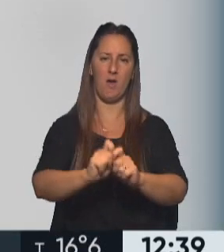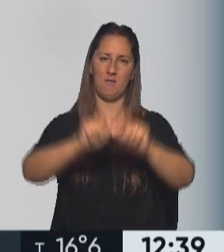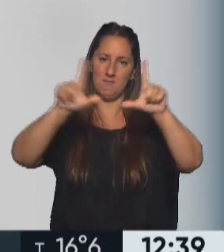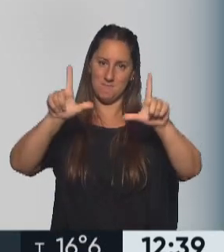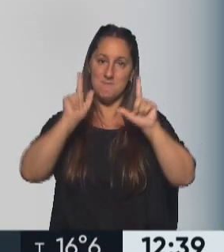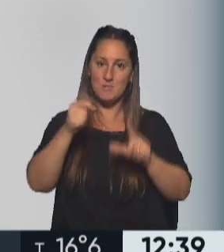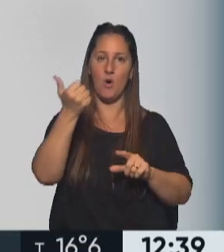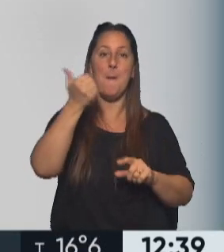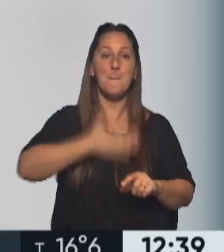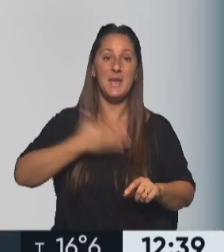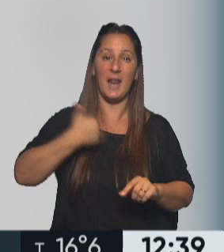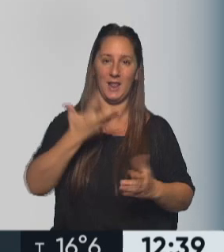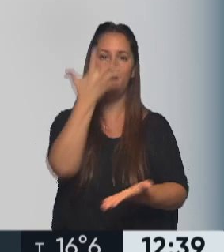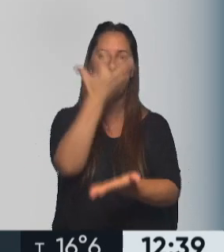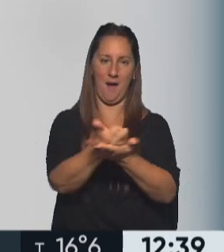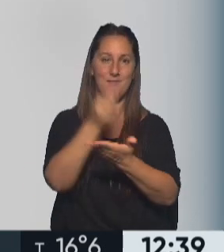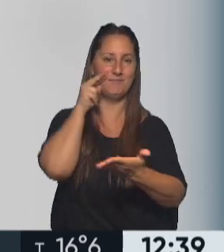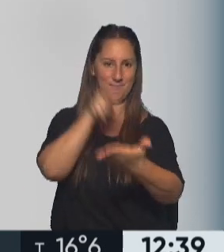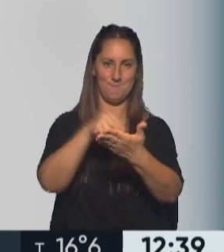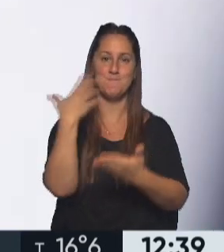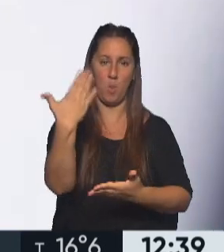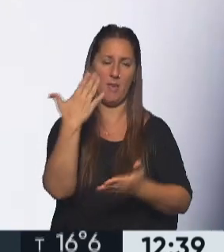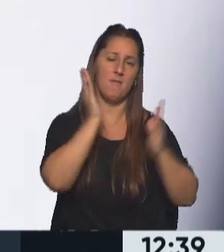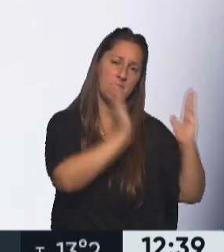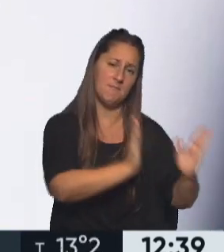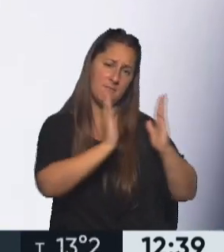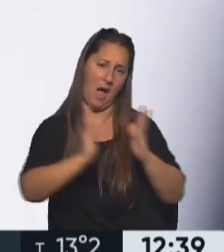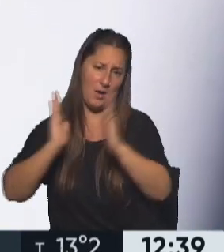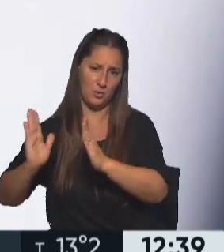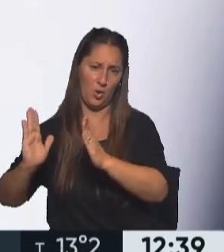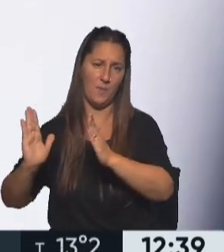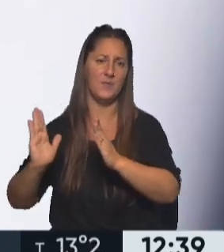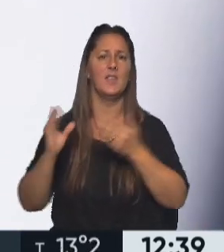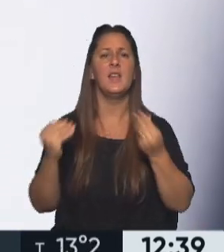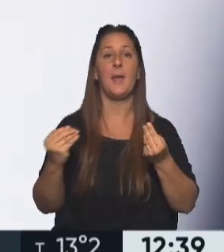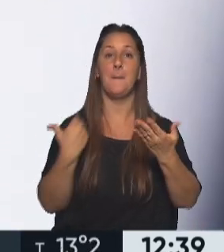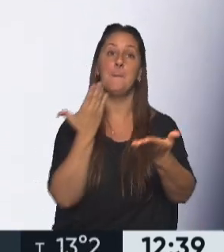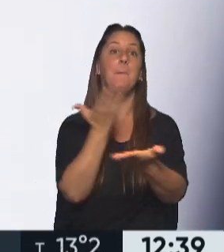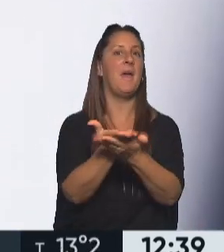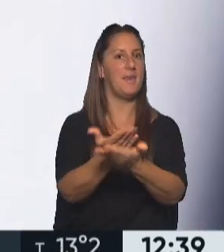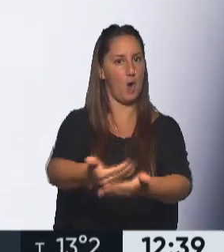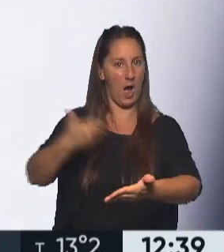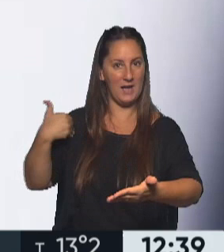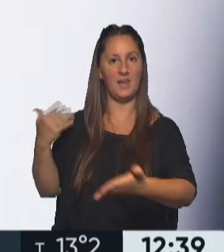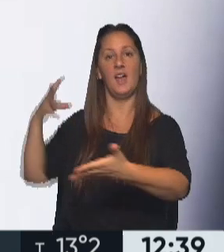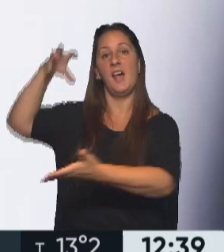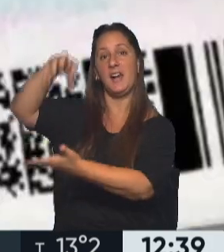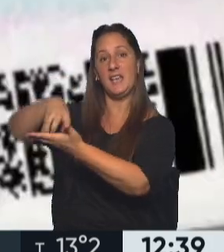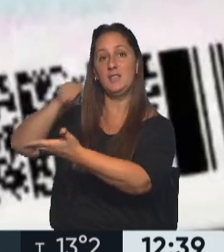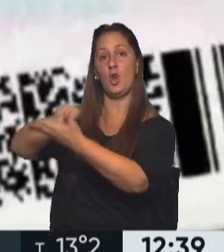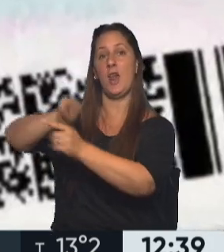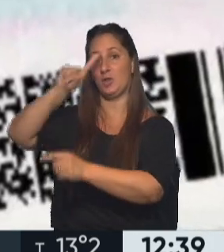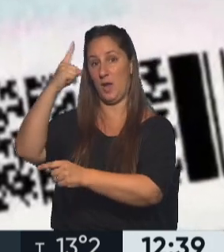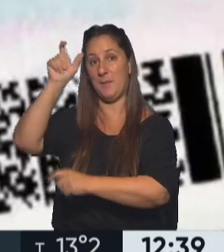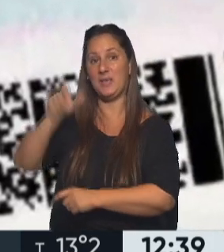también en la aplicación Mi Argentina. Hay determinados pasos a realizar. El primero es que haya hecho la solicitud en el Registro Nacional de las Personas,